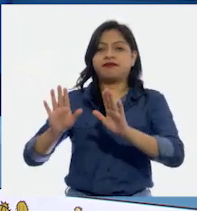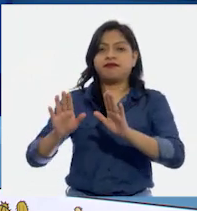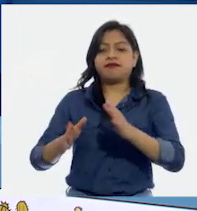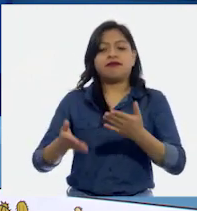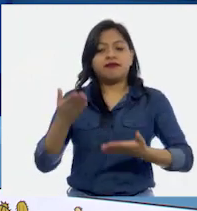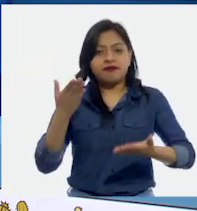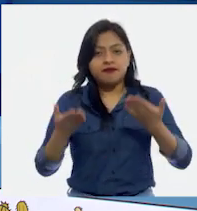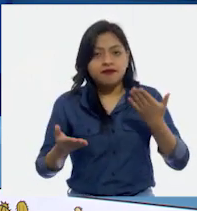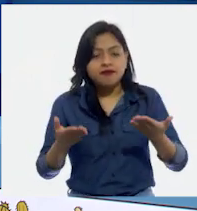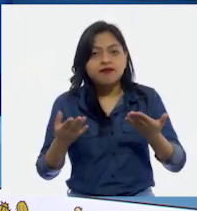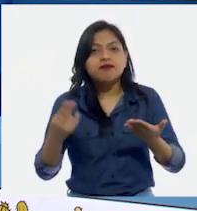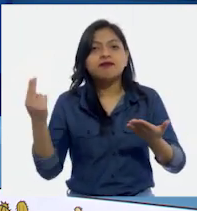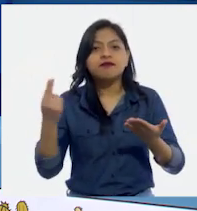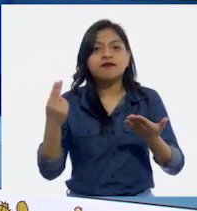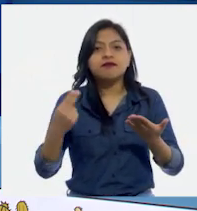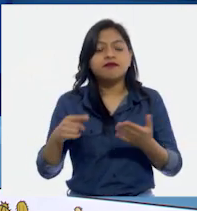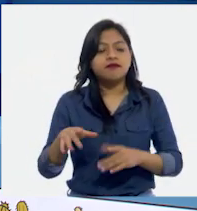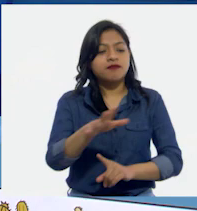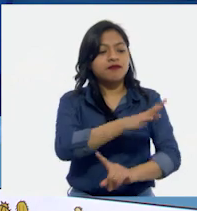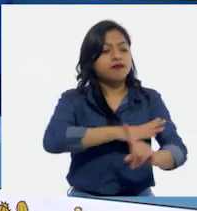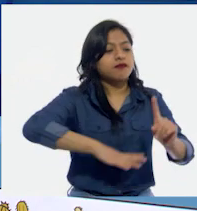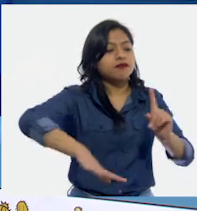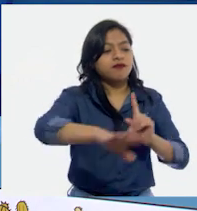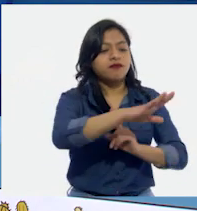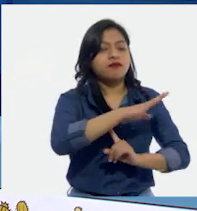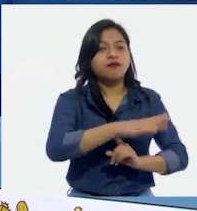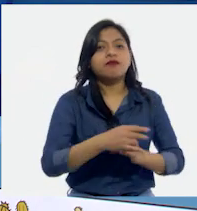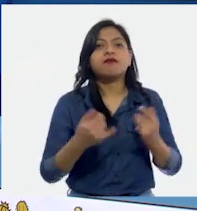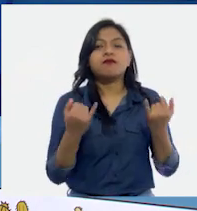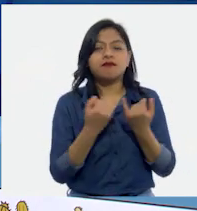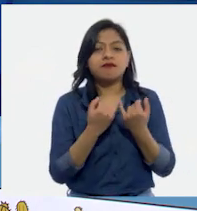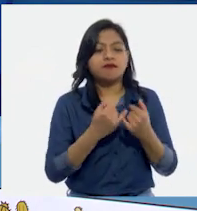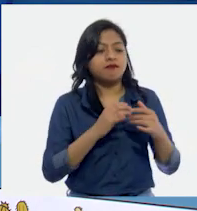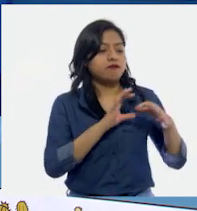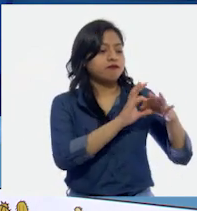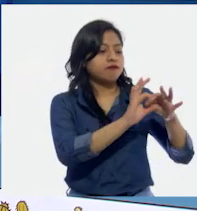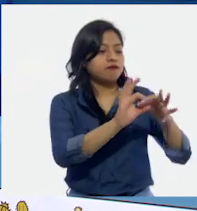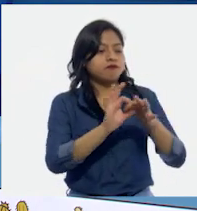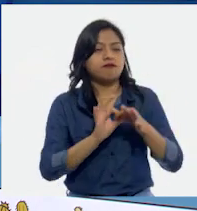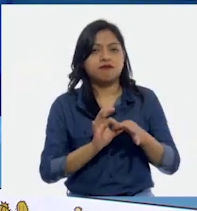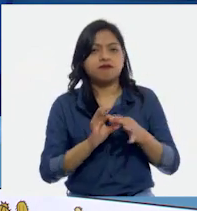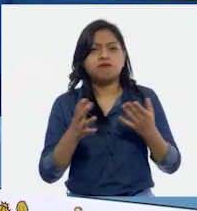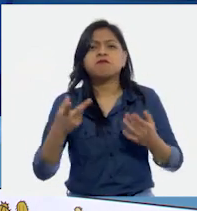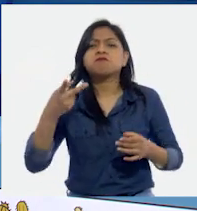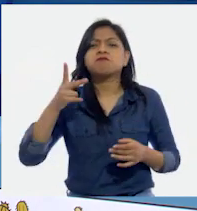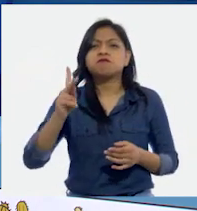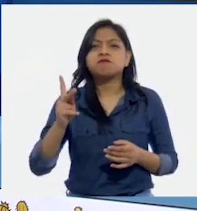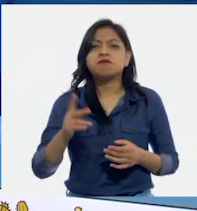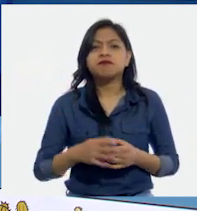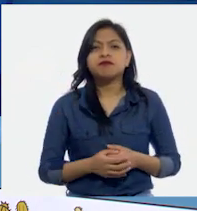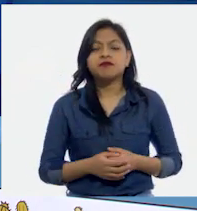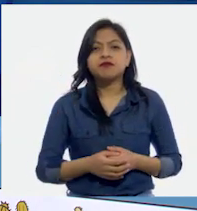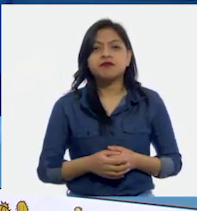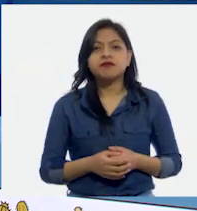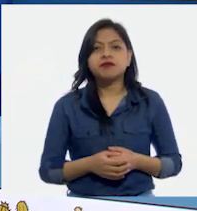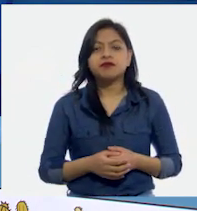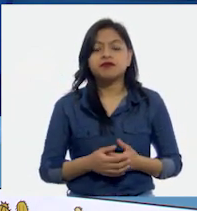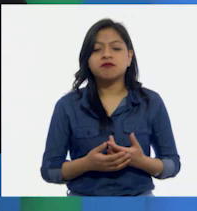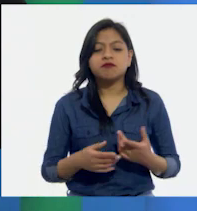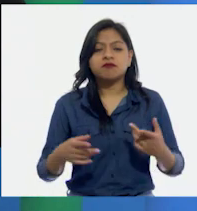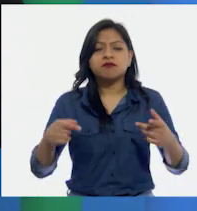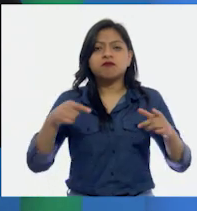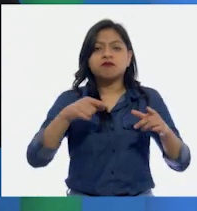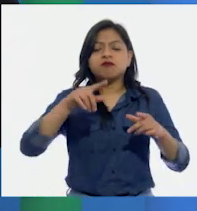equilibrio entre las interacciones de los factores físicos y biológicos, pero ¿qué es eso del tamaño poblacional?